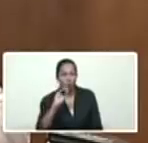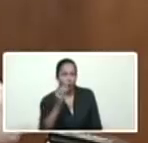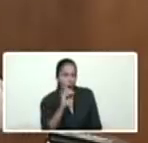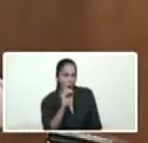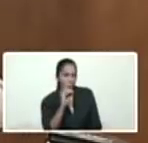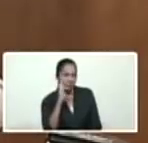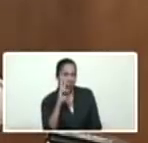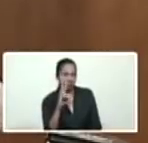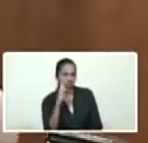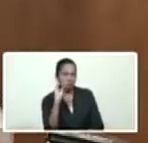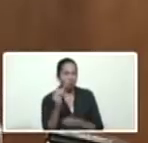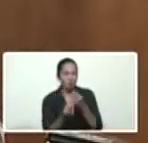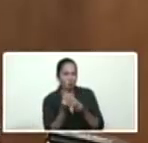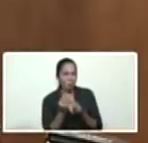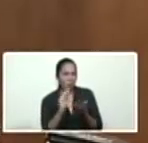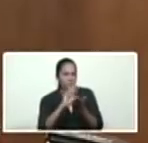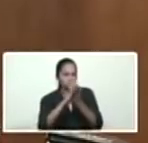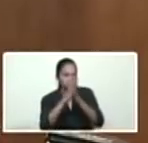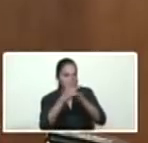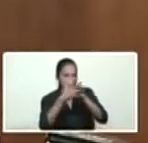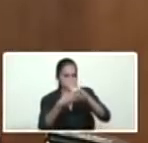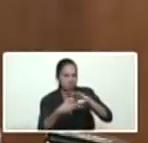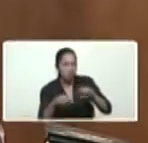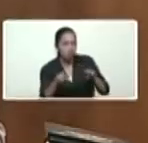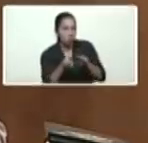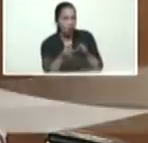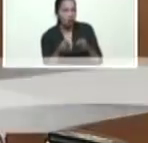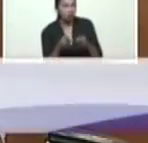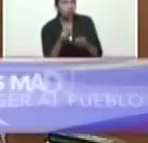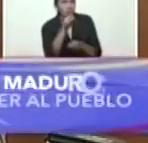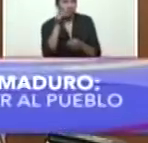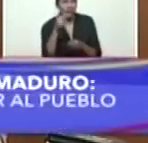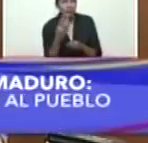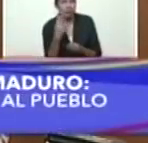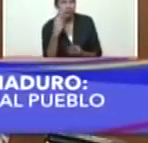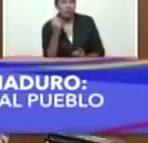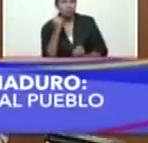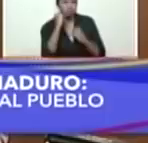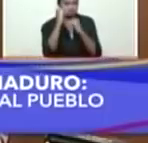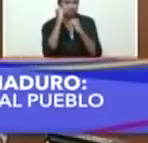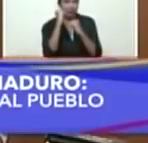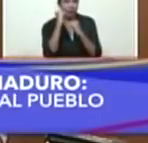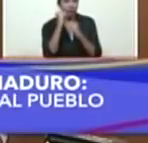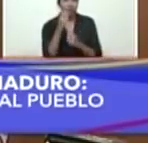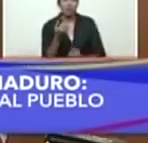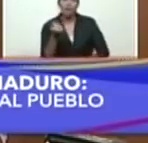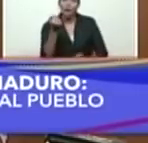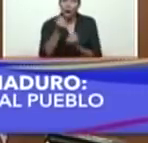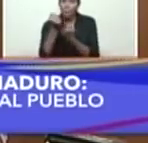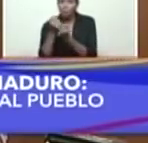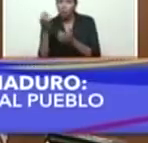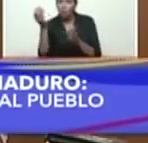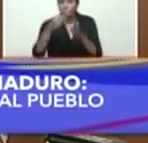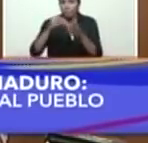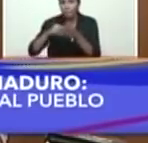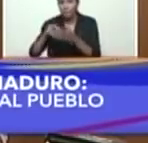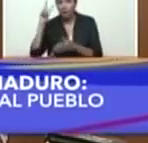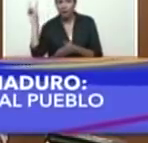destructivo, por parte de las mayorías nacionales, que ganan, que le aportan al país con su política